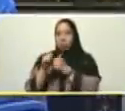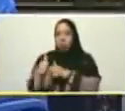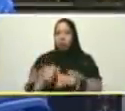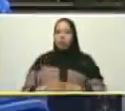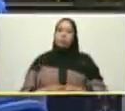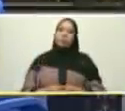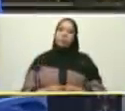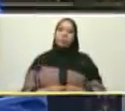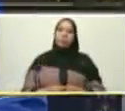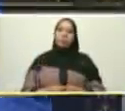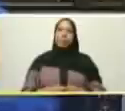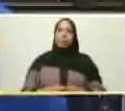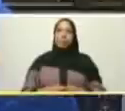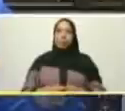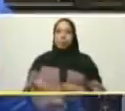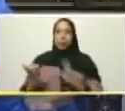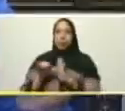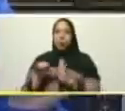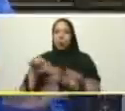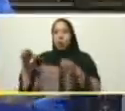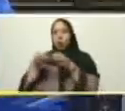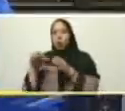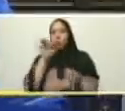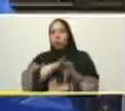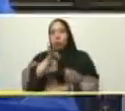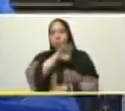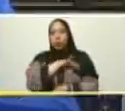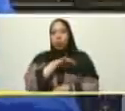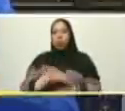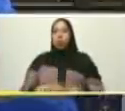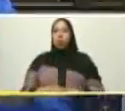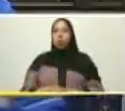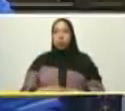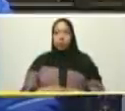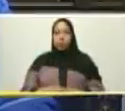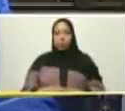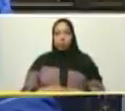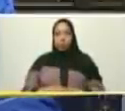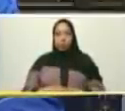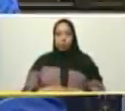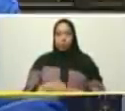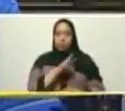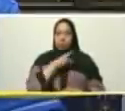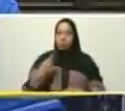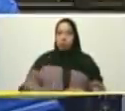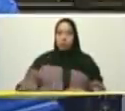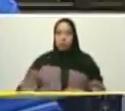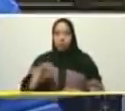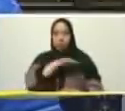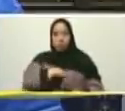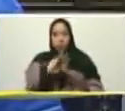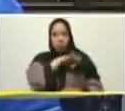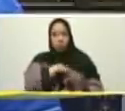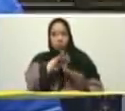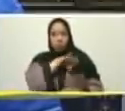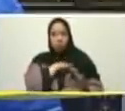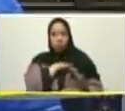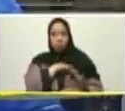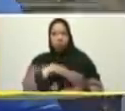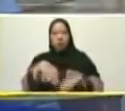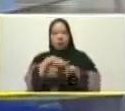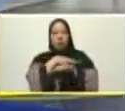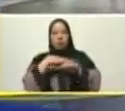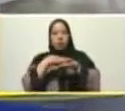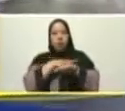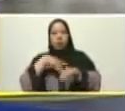aquí está el equipo social citea la vicepresidencia social el ministro Jorge Arriaza